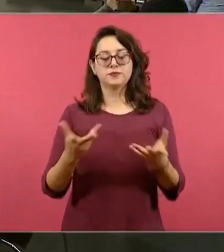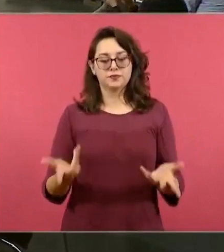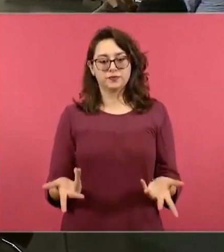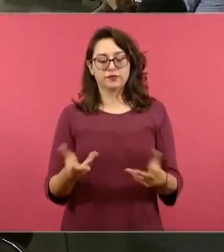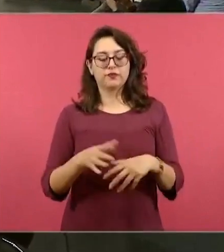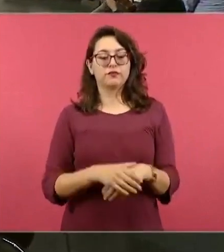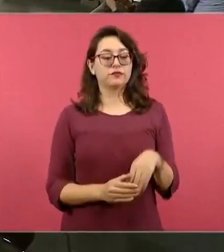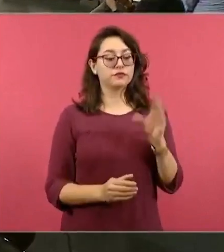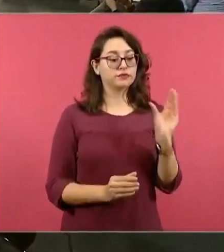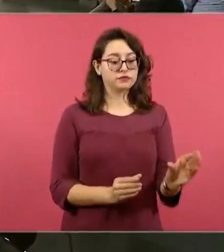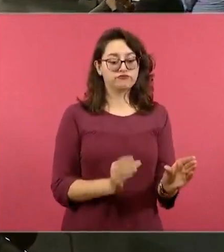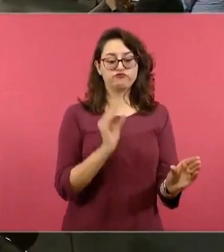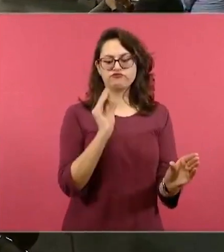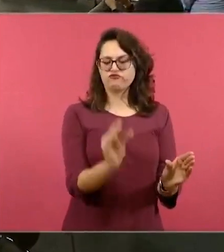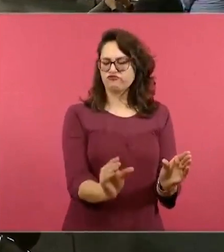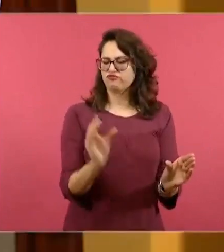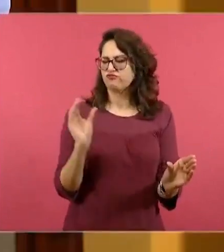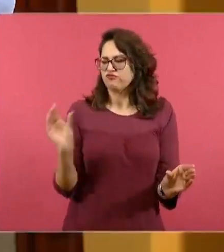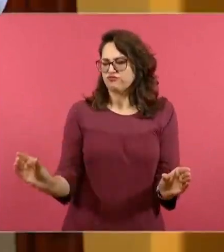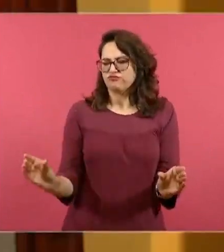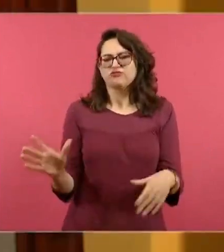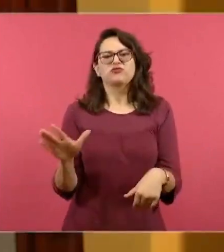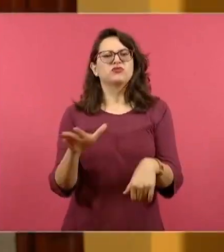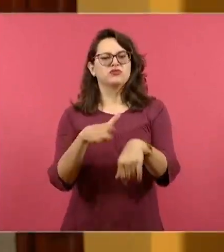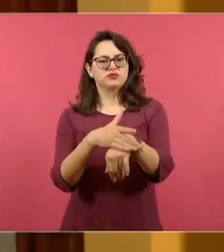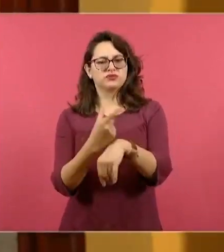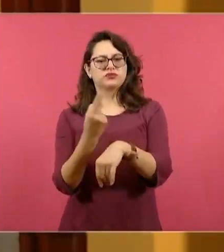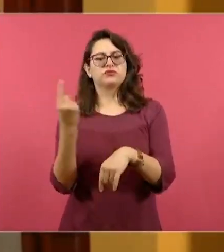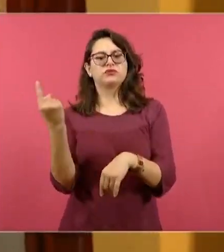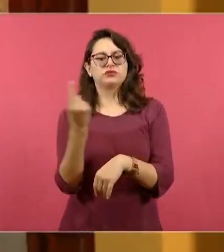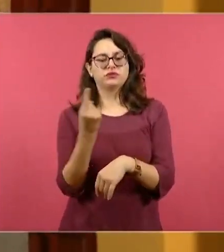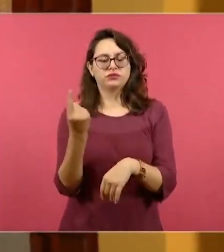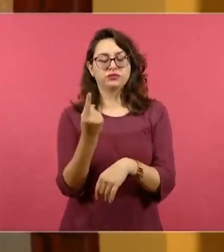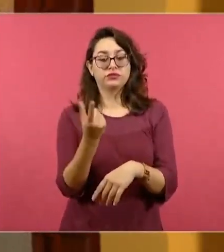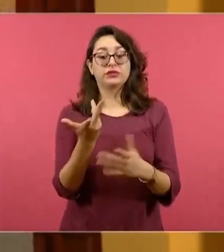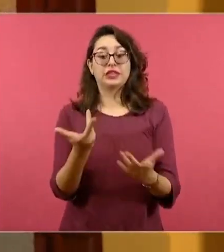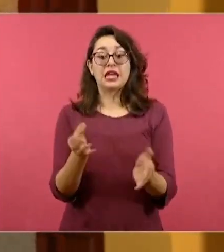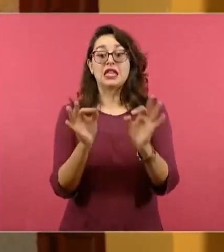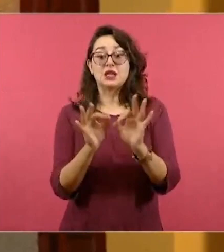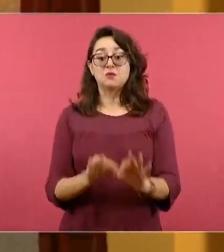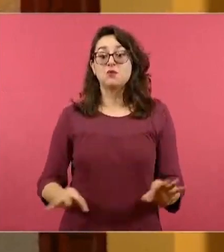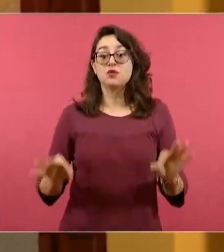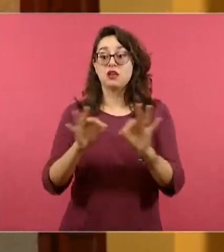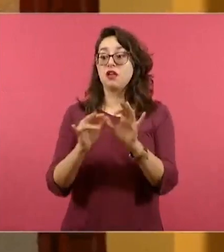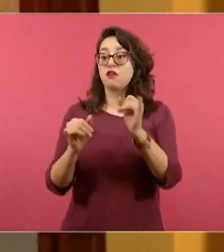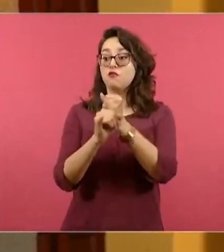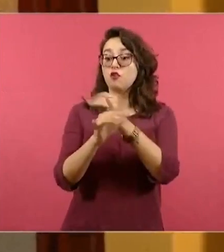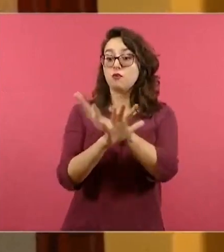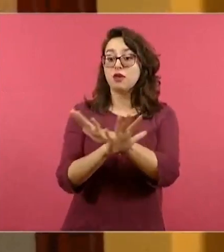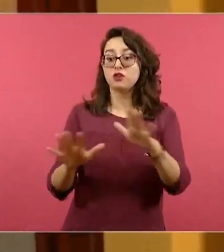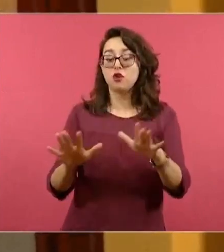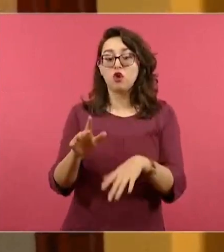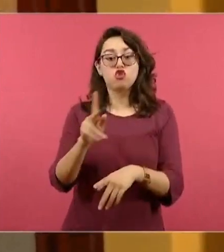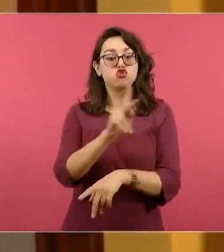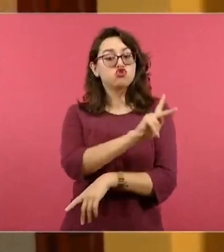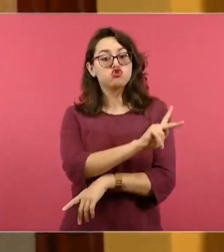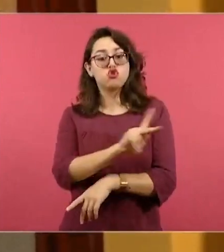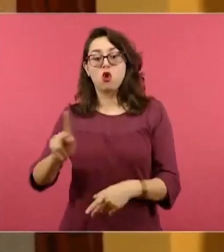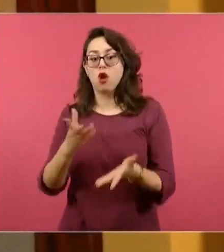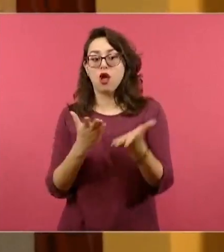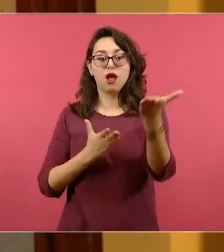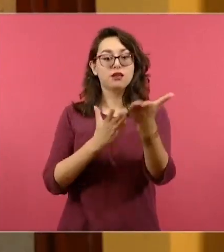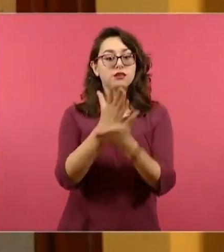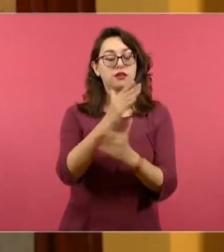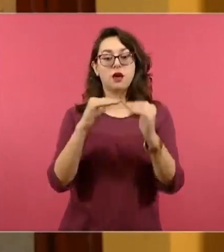colecciones? Ya hemos estado hablando un poco sobre poder democratizar la información, pero también tenemos que hablar